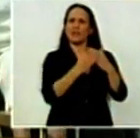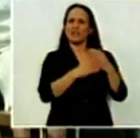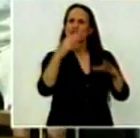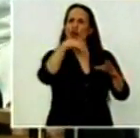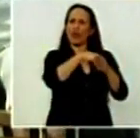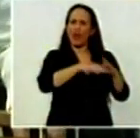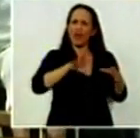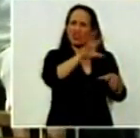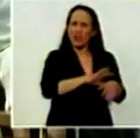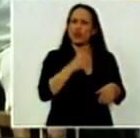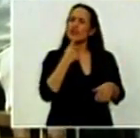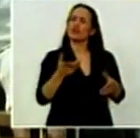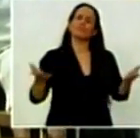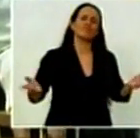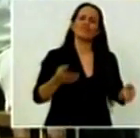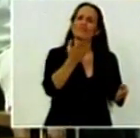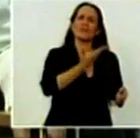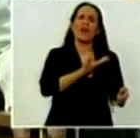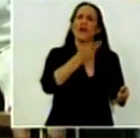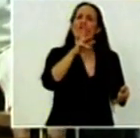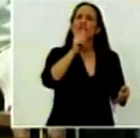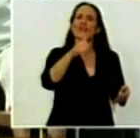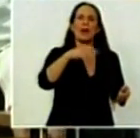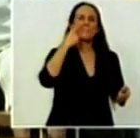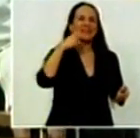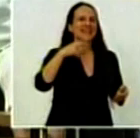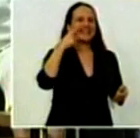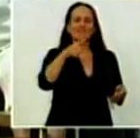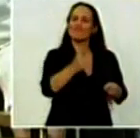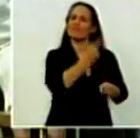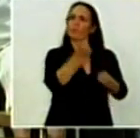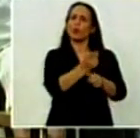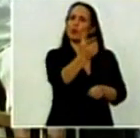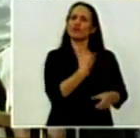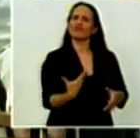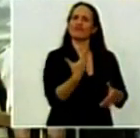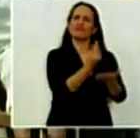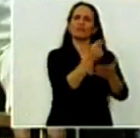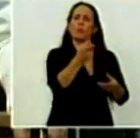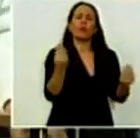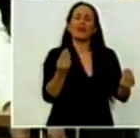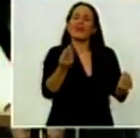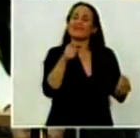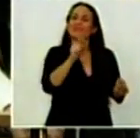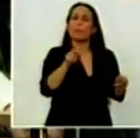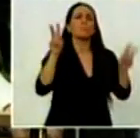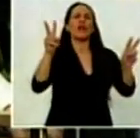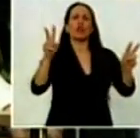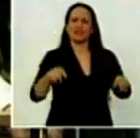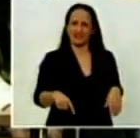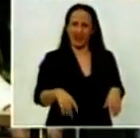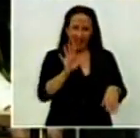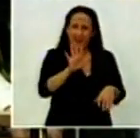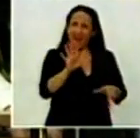que Framini no puede asumir como gobernador, es netamente peronista, esto está en la